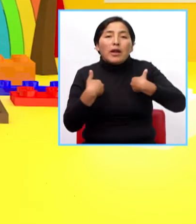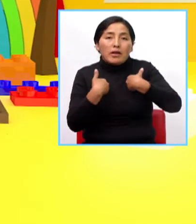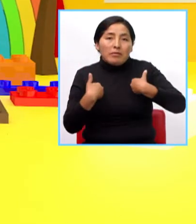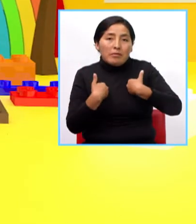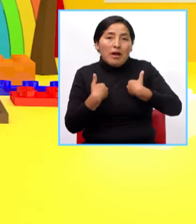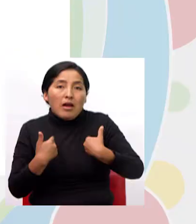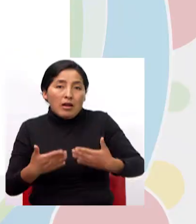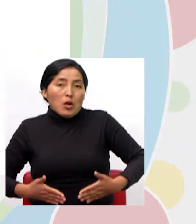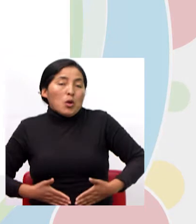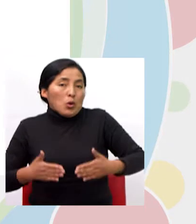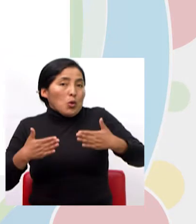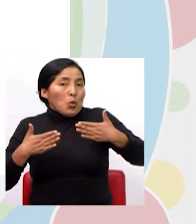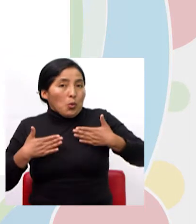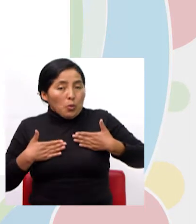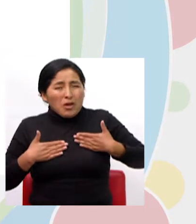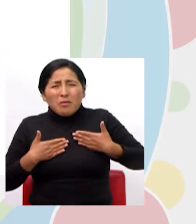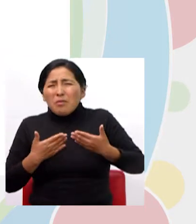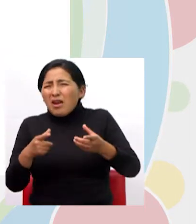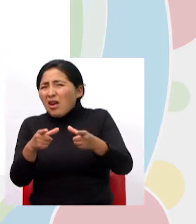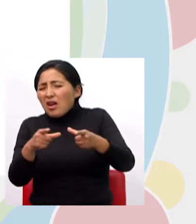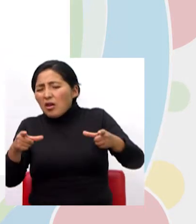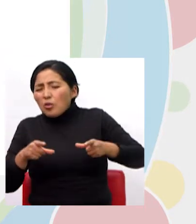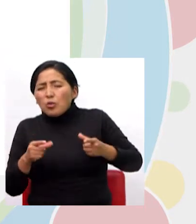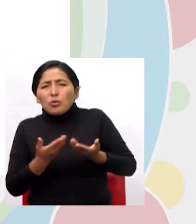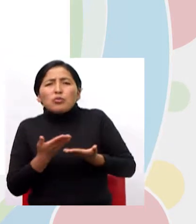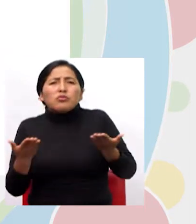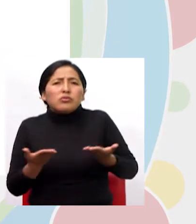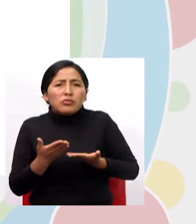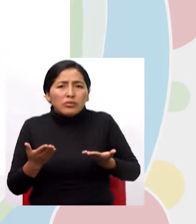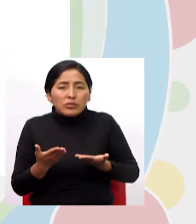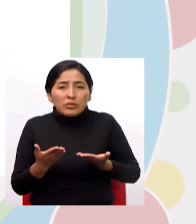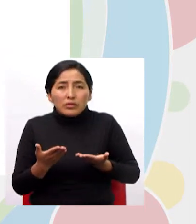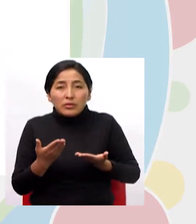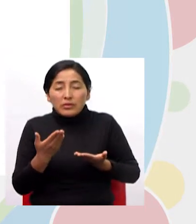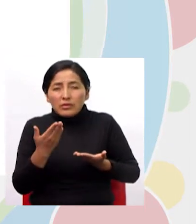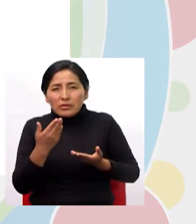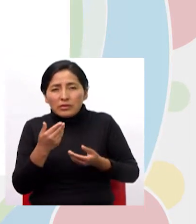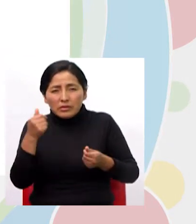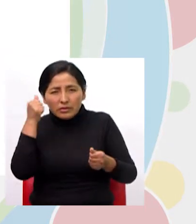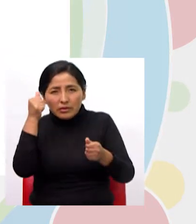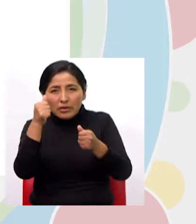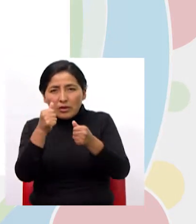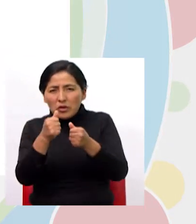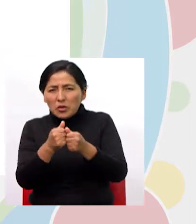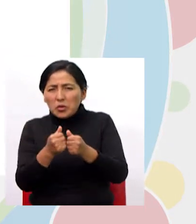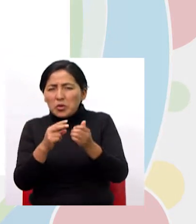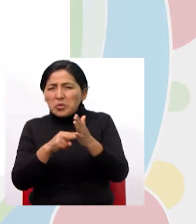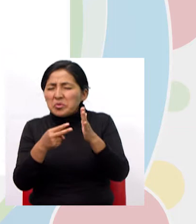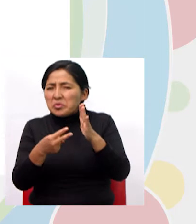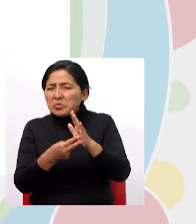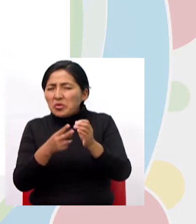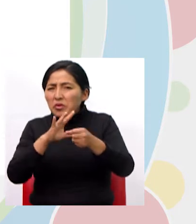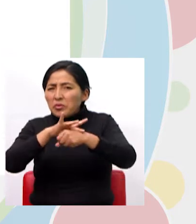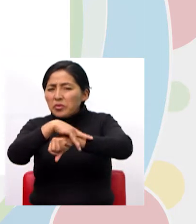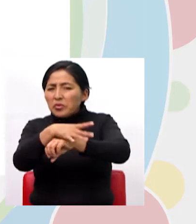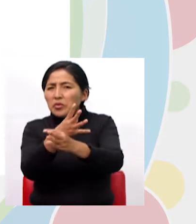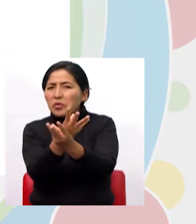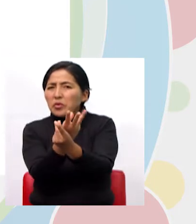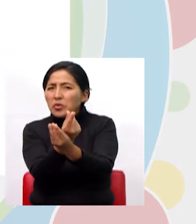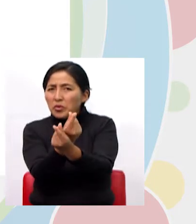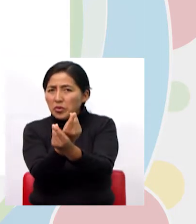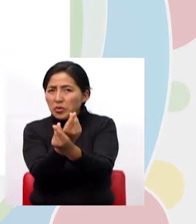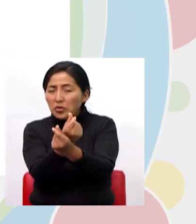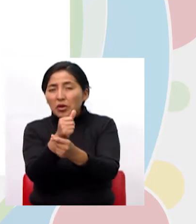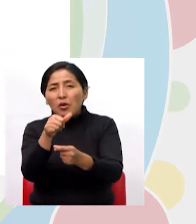que está ahí dice la primera dice terrestre ustedes tienen que recordar a qué se refiere lo terrestre el siguiente dice